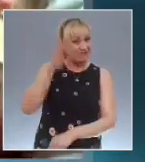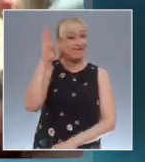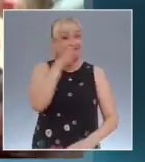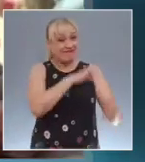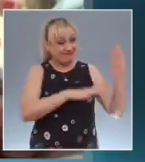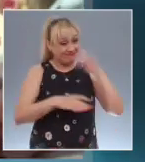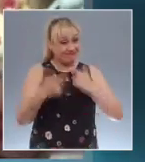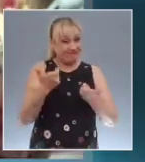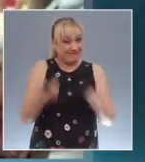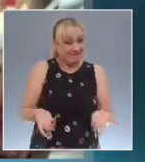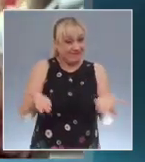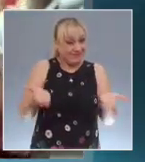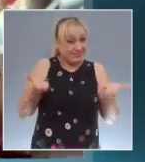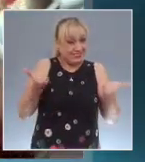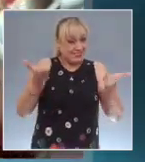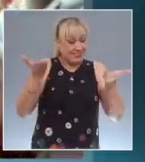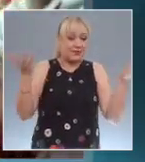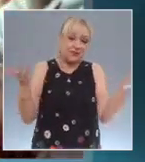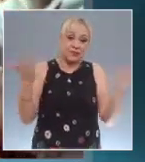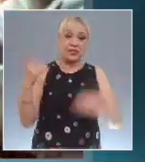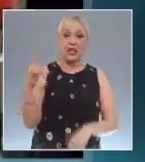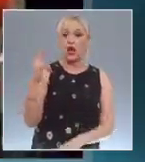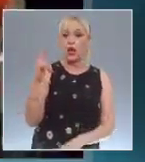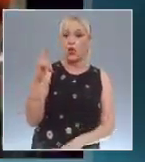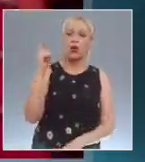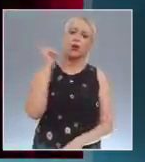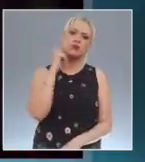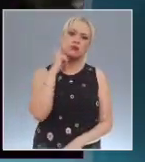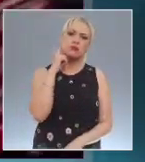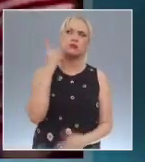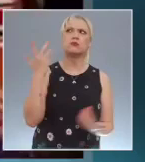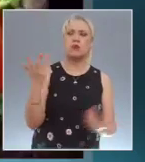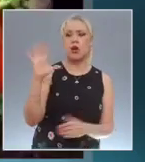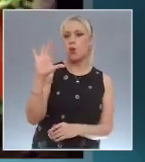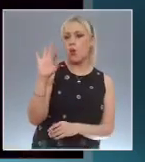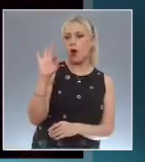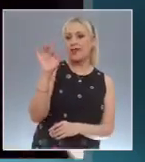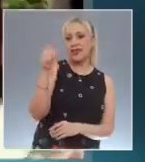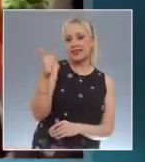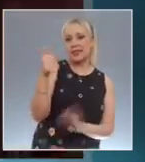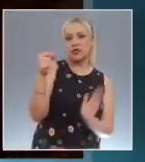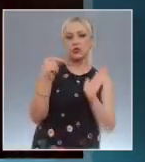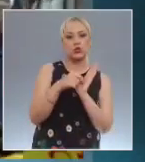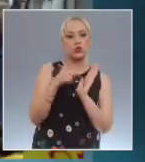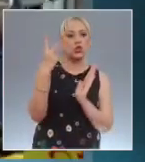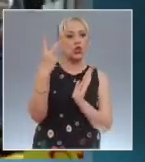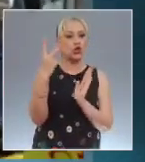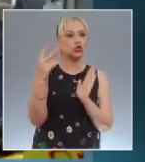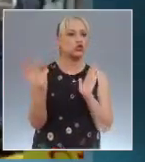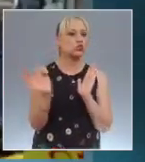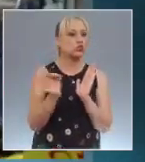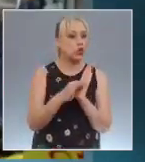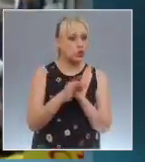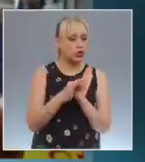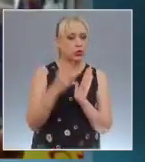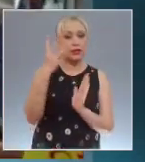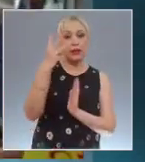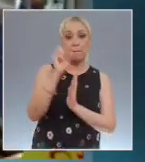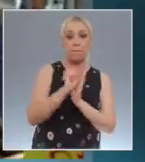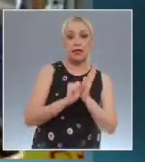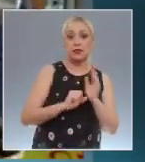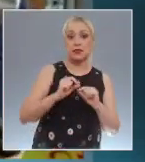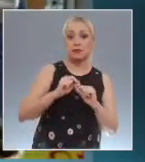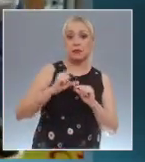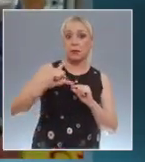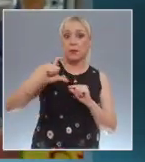Inegi, en julio este indicador se ubicó en 46.2 puntos, sumando tres meses consecutivos de avances y el